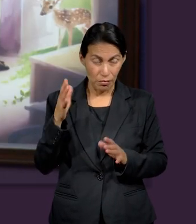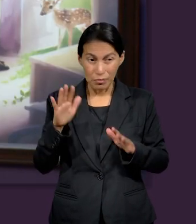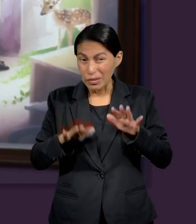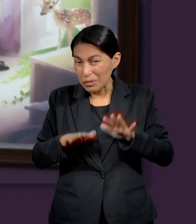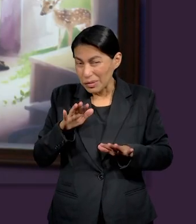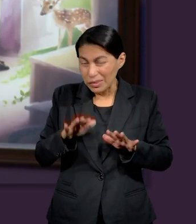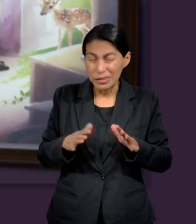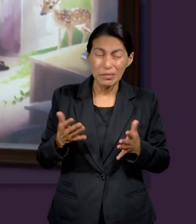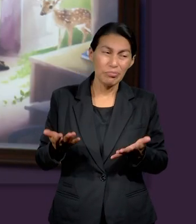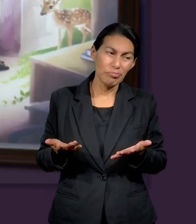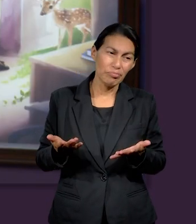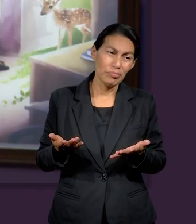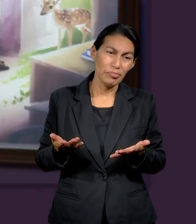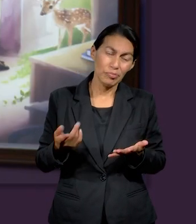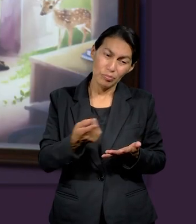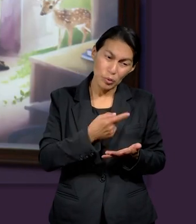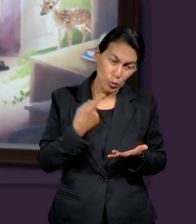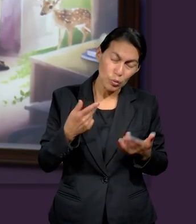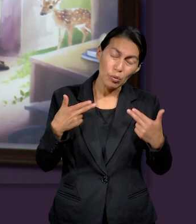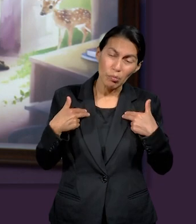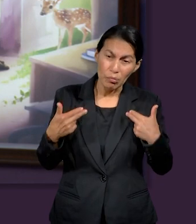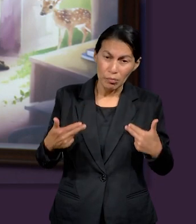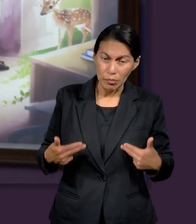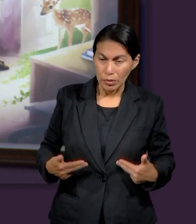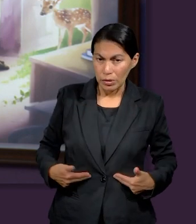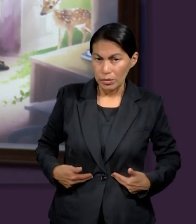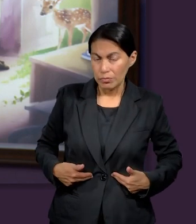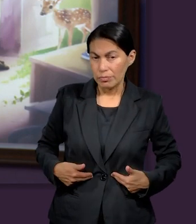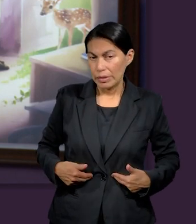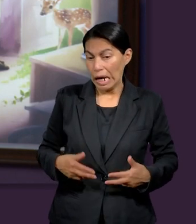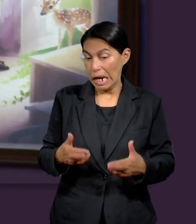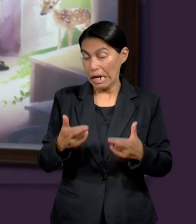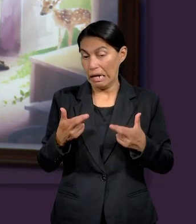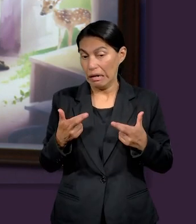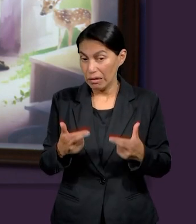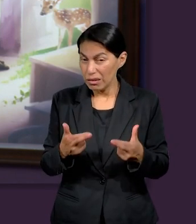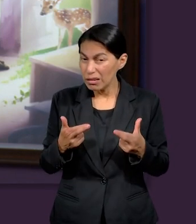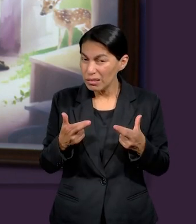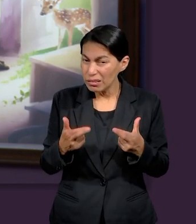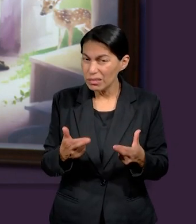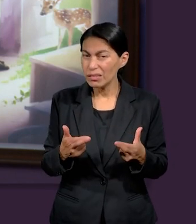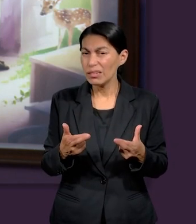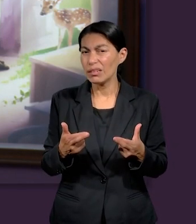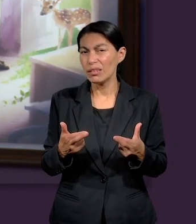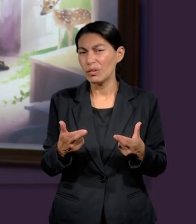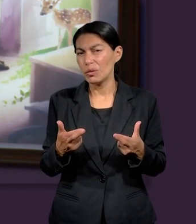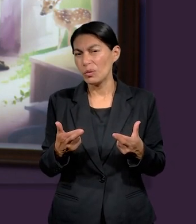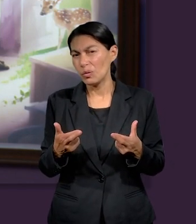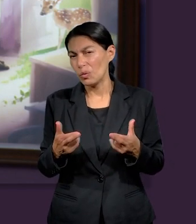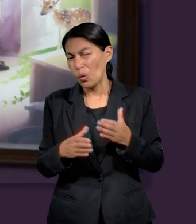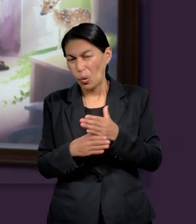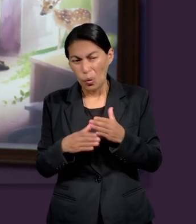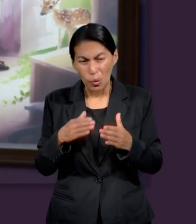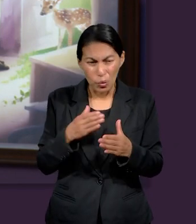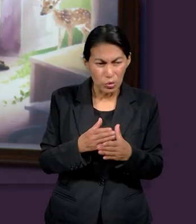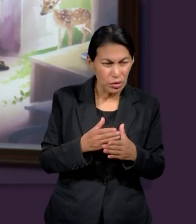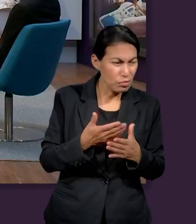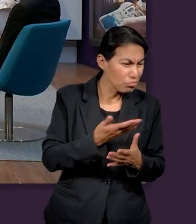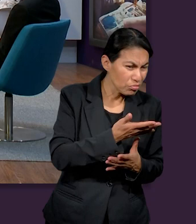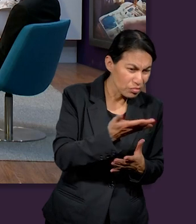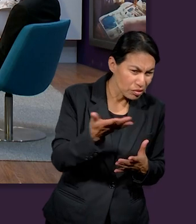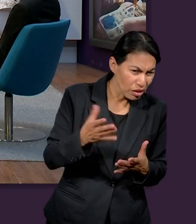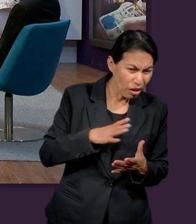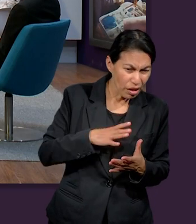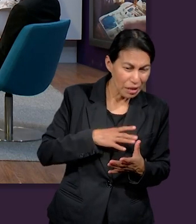últimamente a veces o bueno a veces pensamos como seres humanos que las riquezas o los